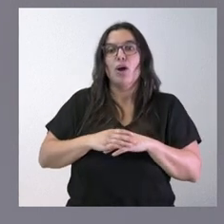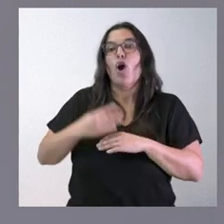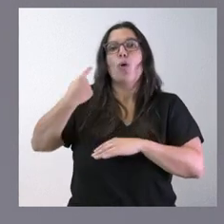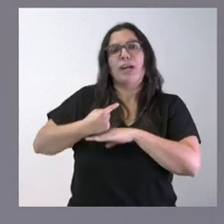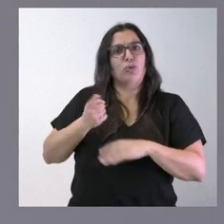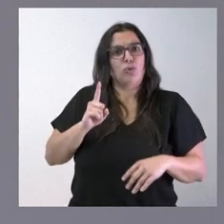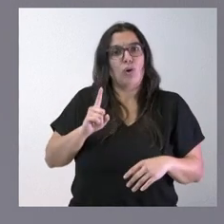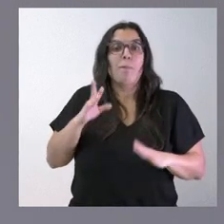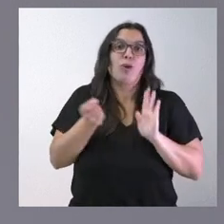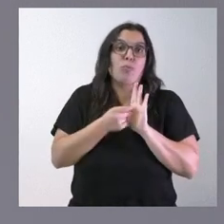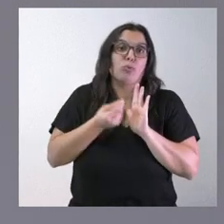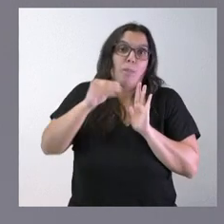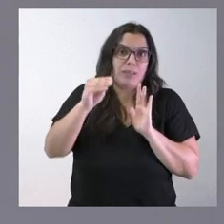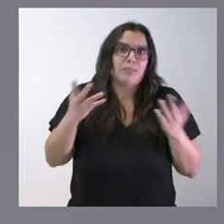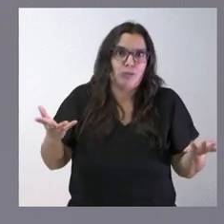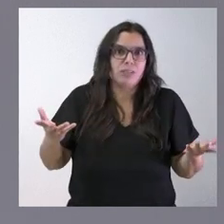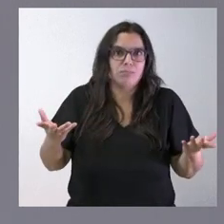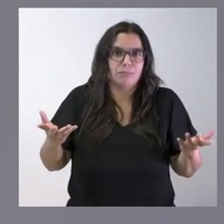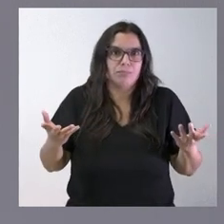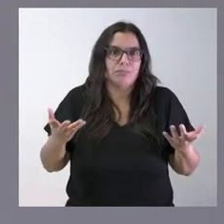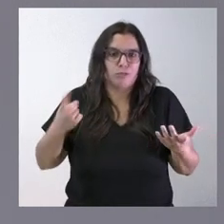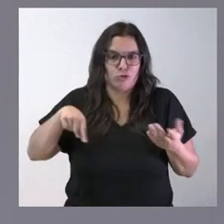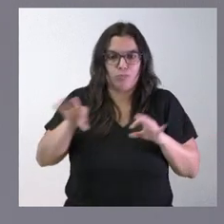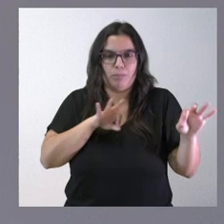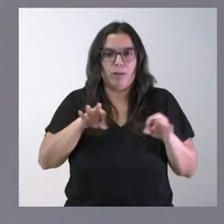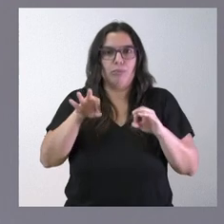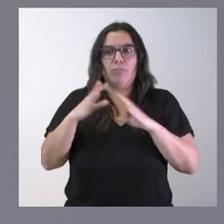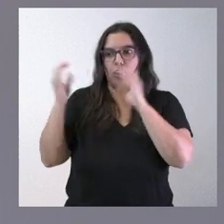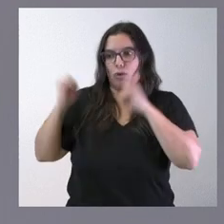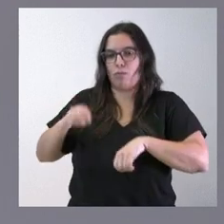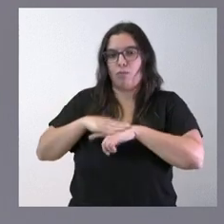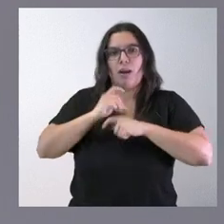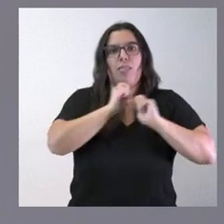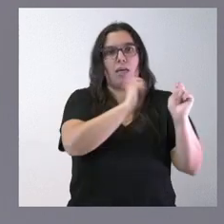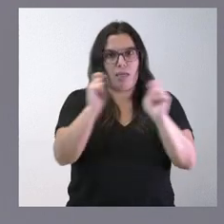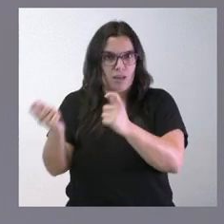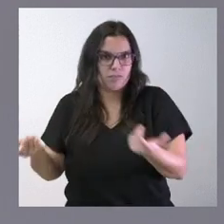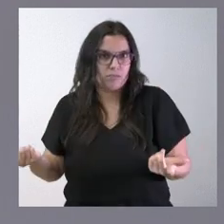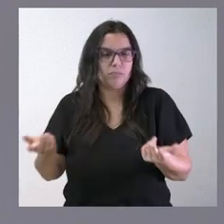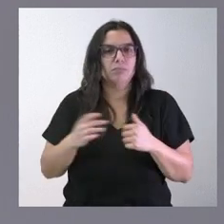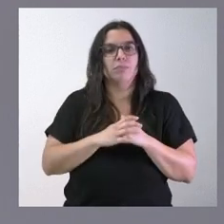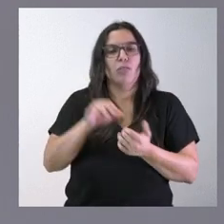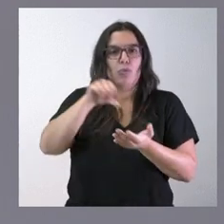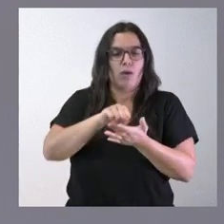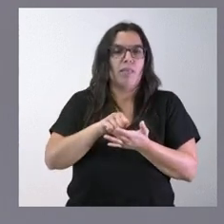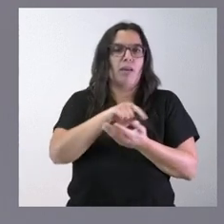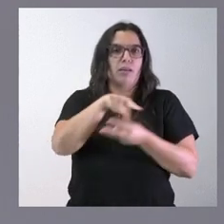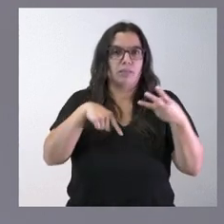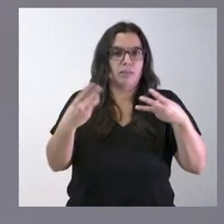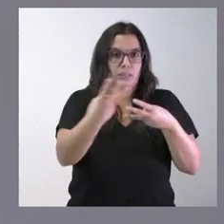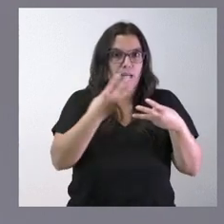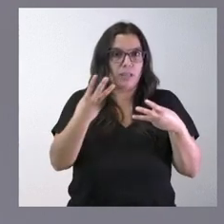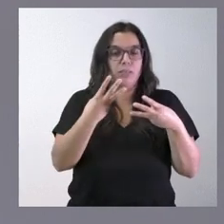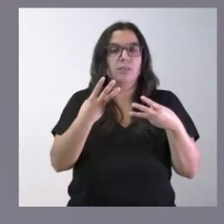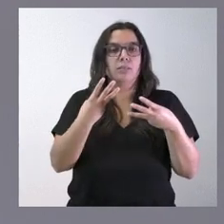verdad que el informe puntúa. Y, por tanto, como tal, lo hemos acordado. Lo entregaremos a los respectivos promotores